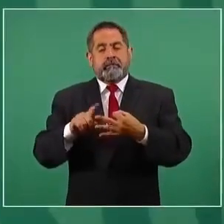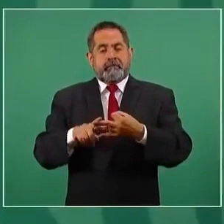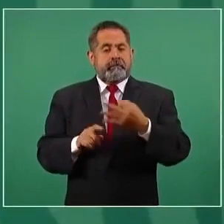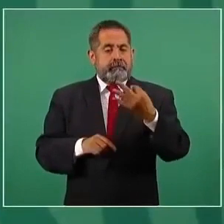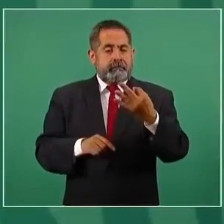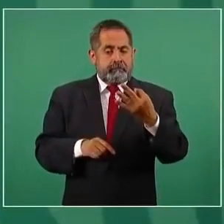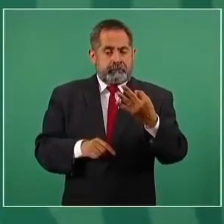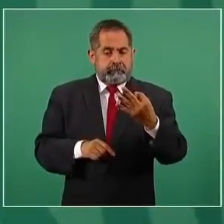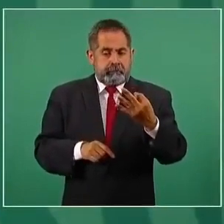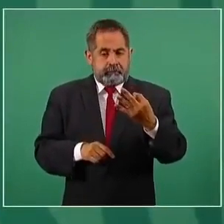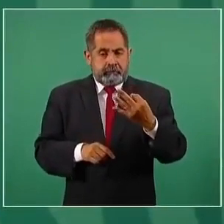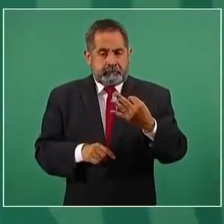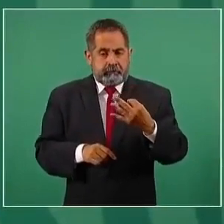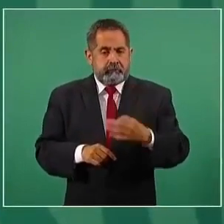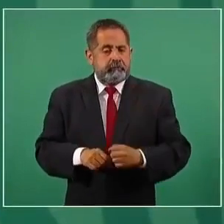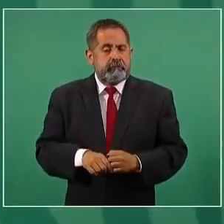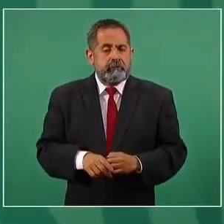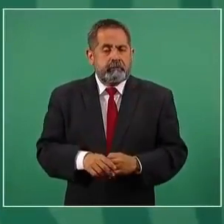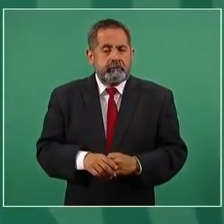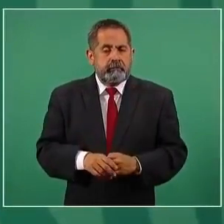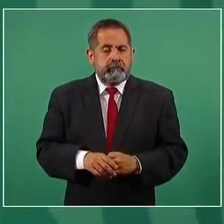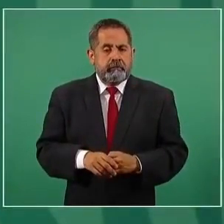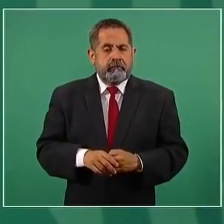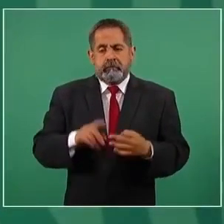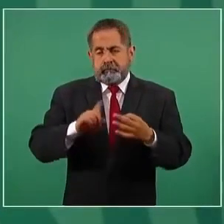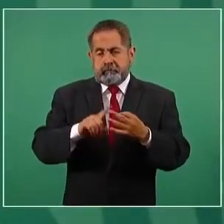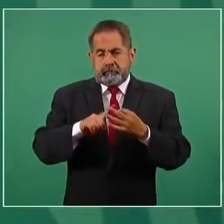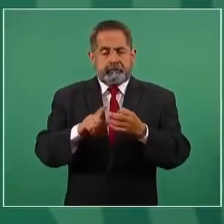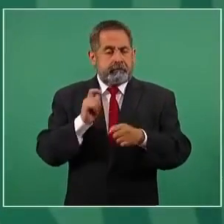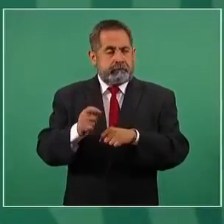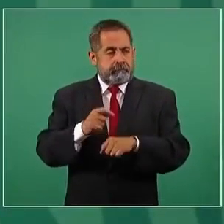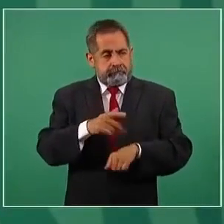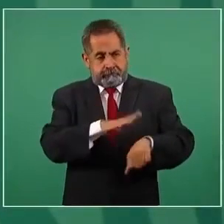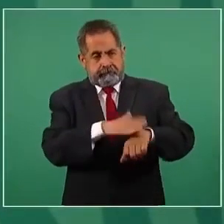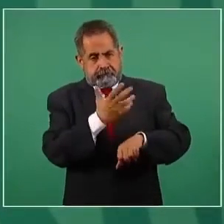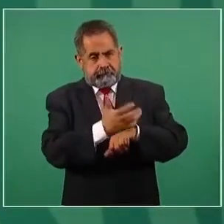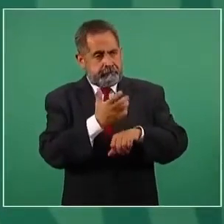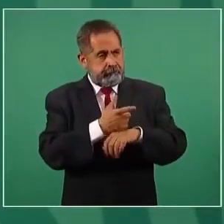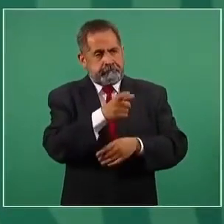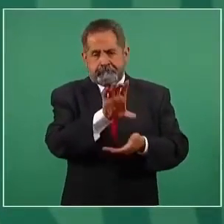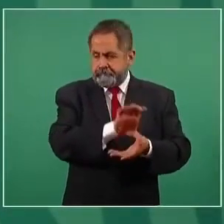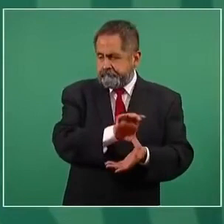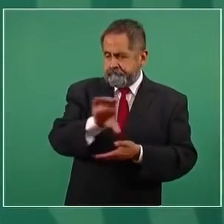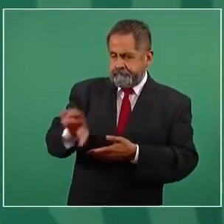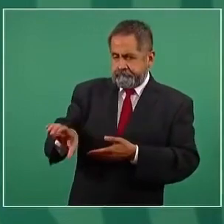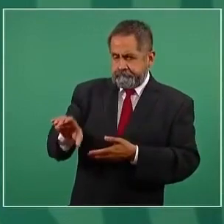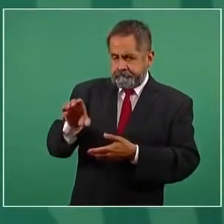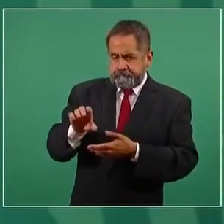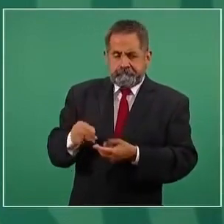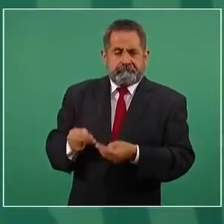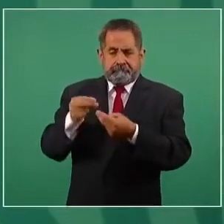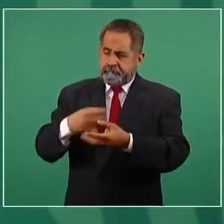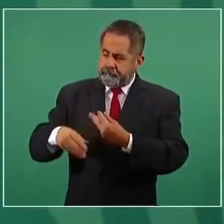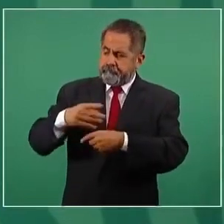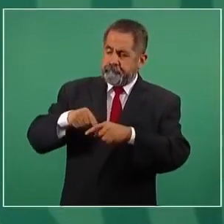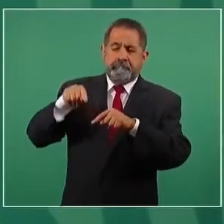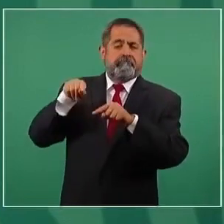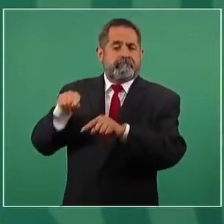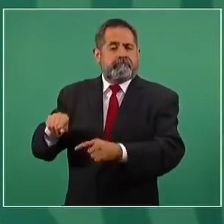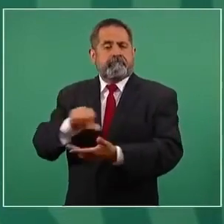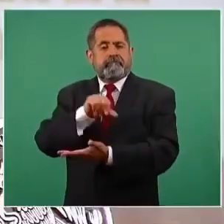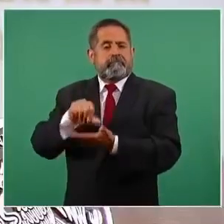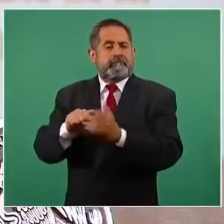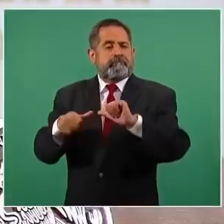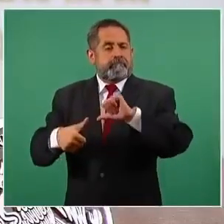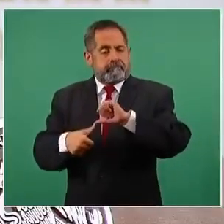el que Estados Unidos invierta para que se aplique en Centroamérica